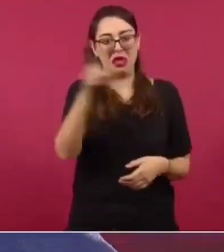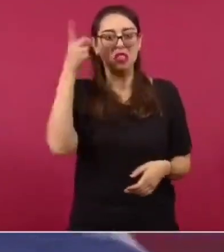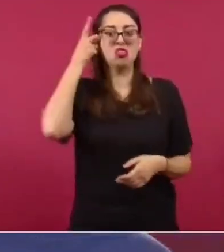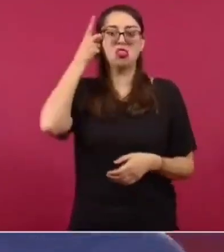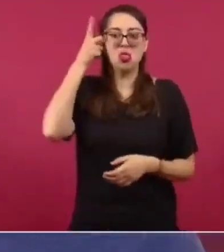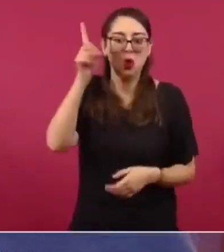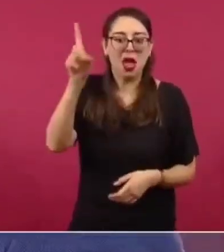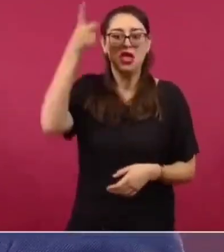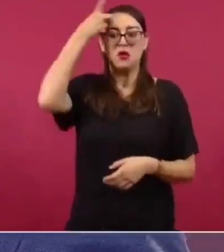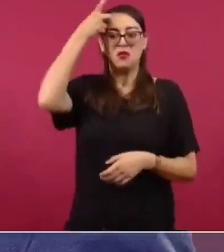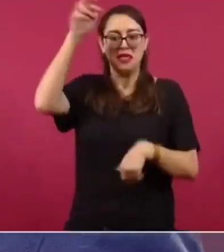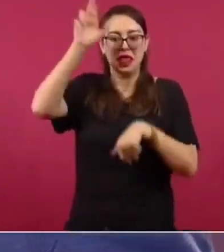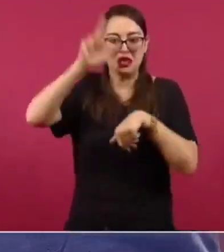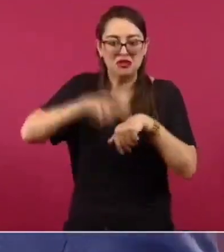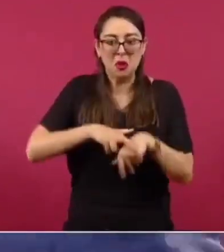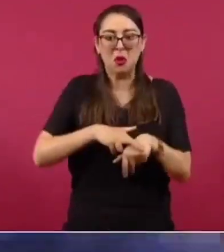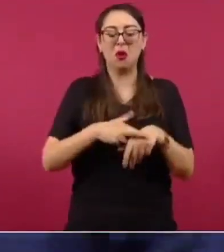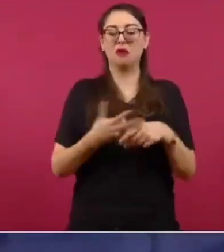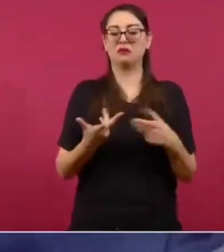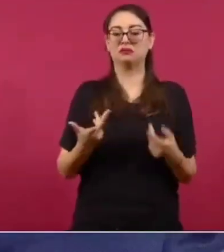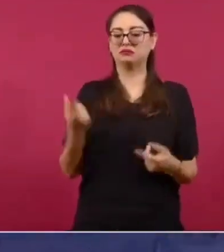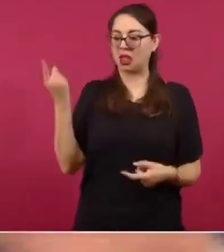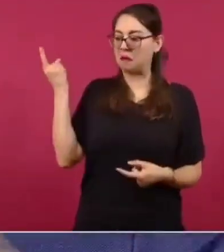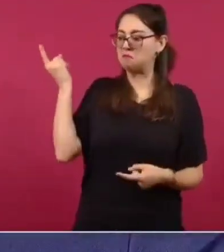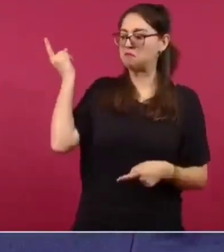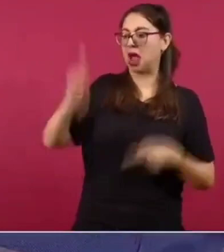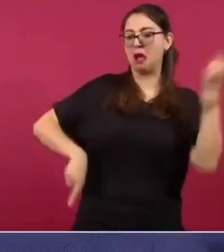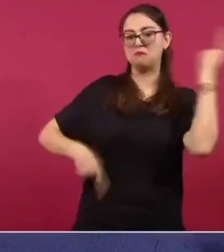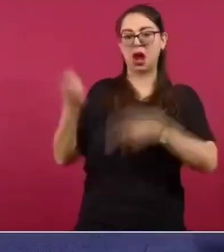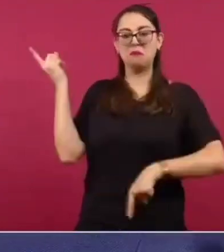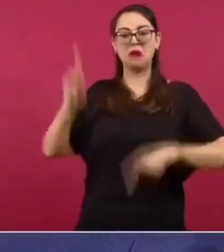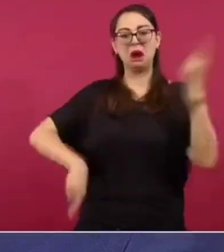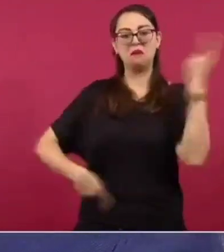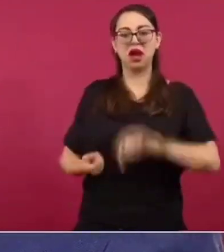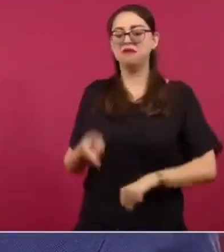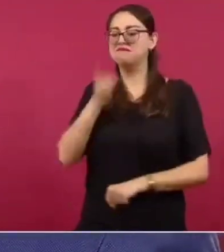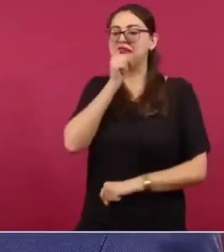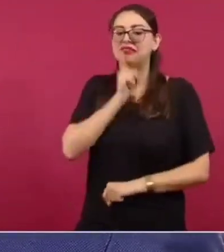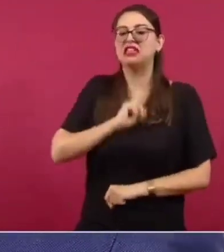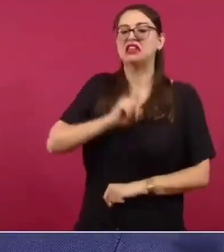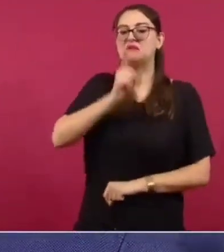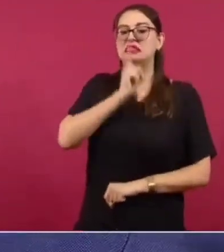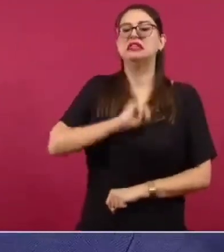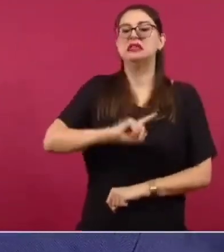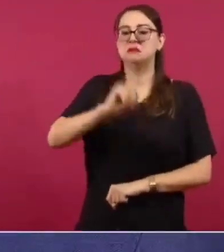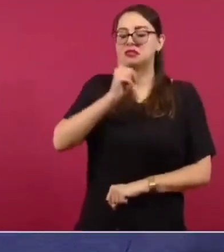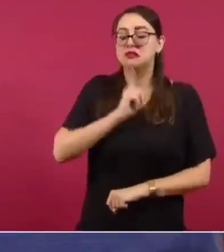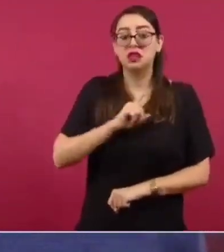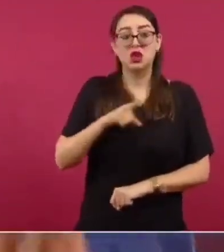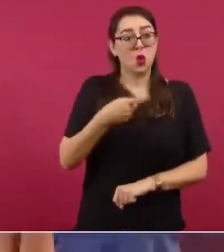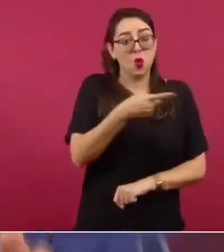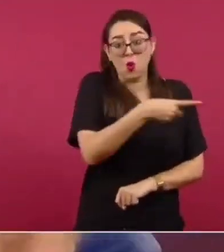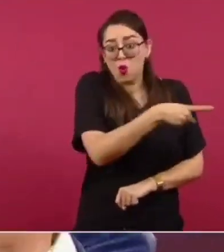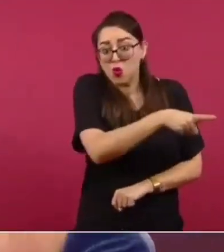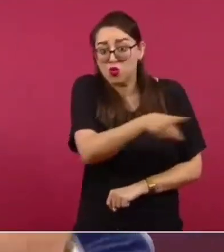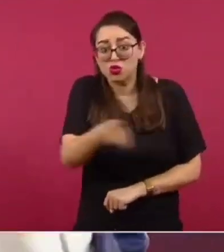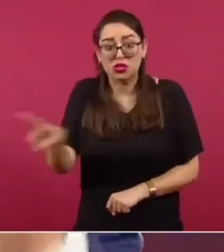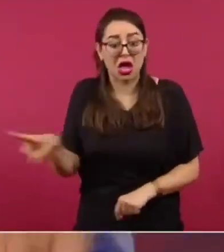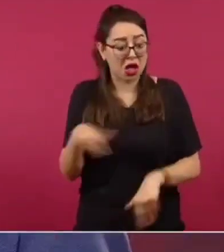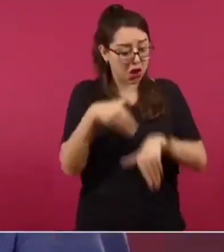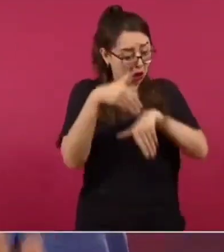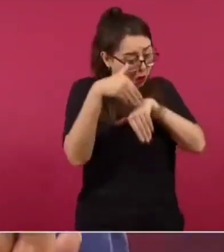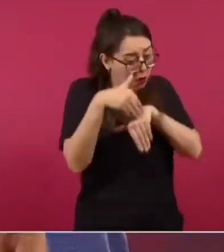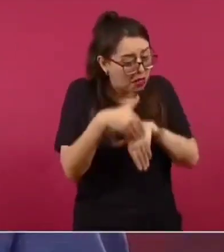esos no pierden su